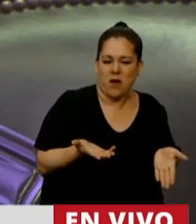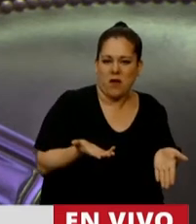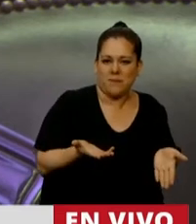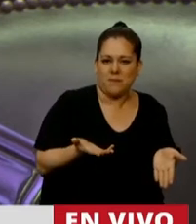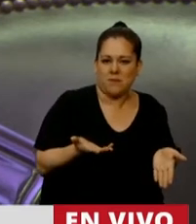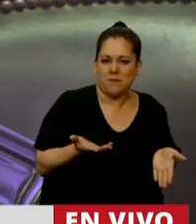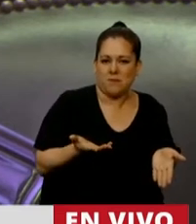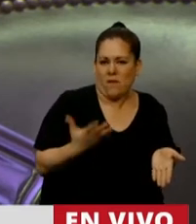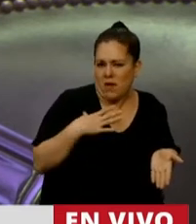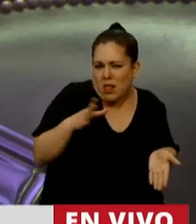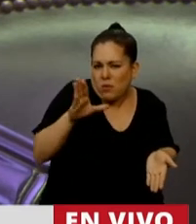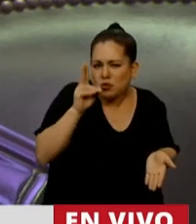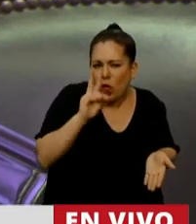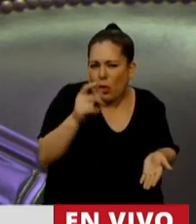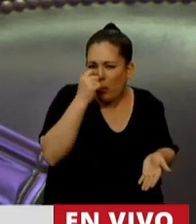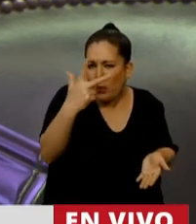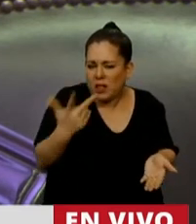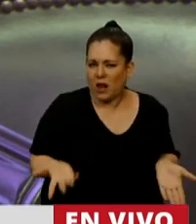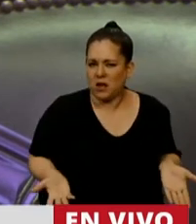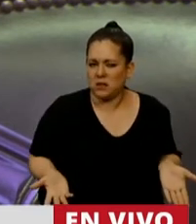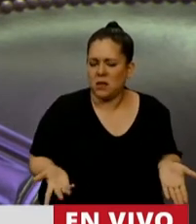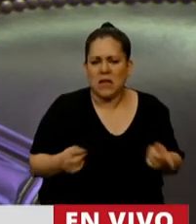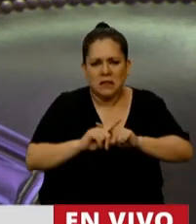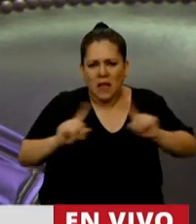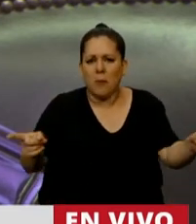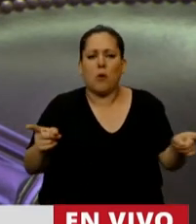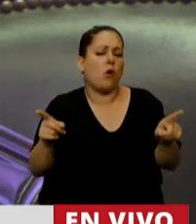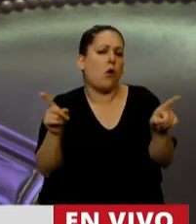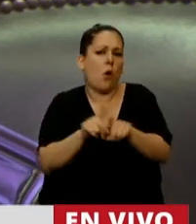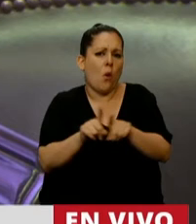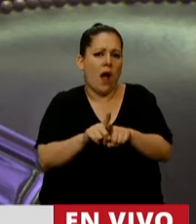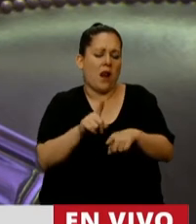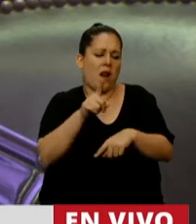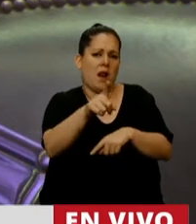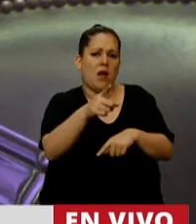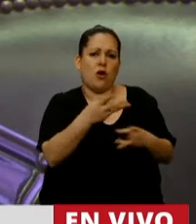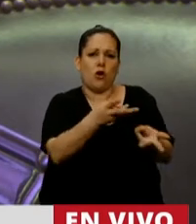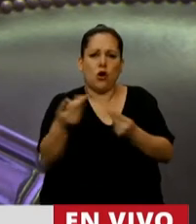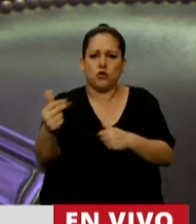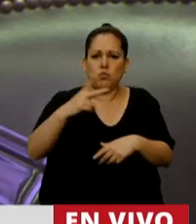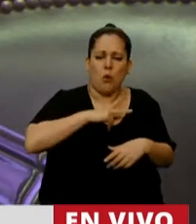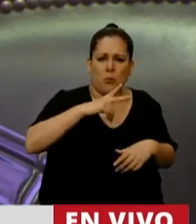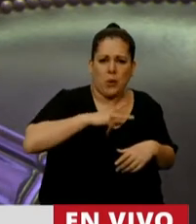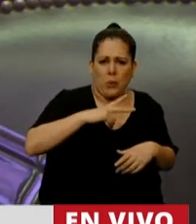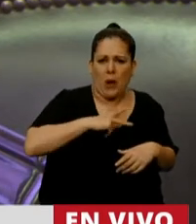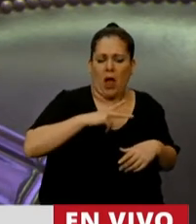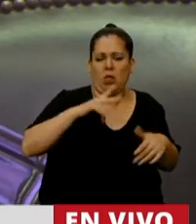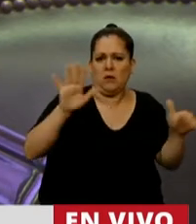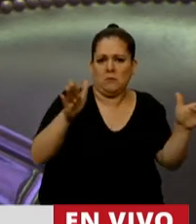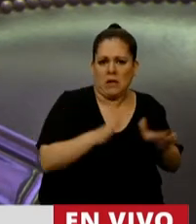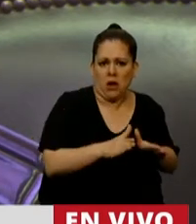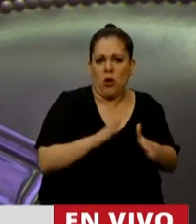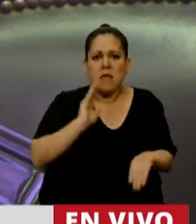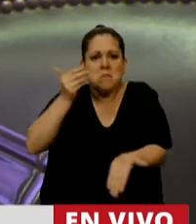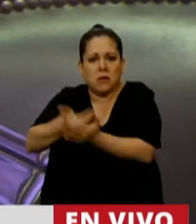Tampoco estamos dando una buena señal cuando tenemos una caída del consumo privado y una caída en la inversión